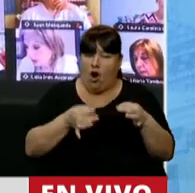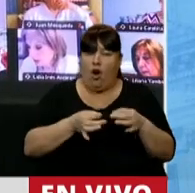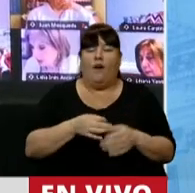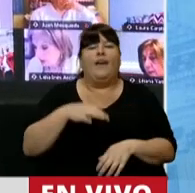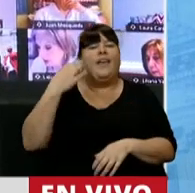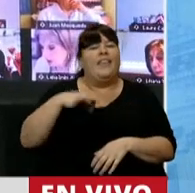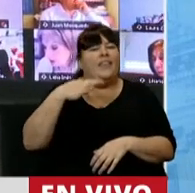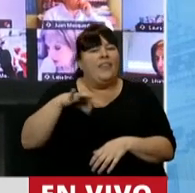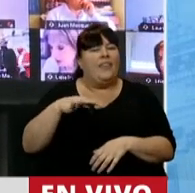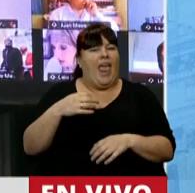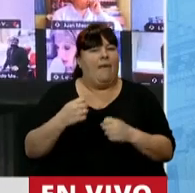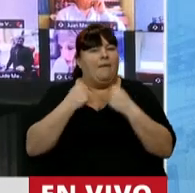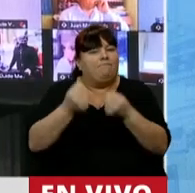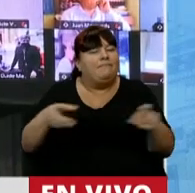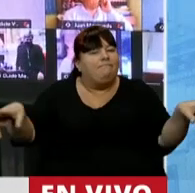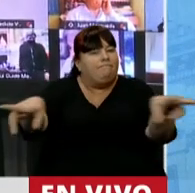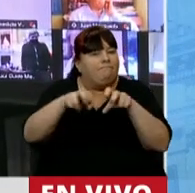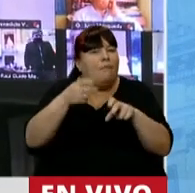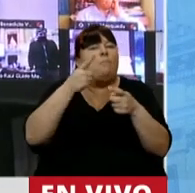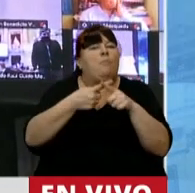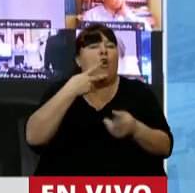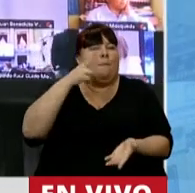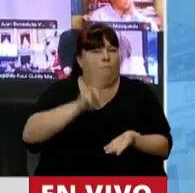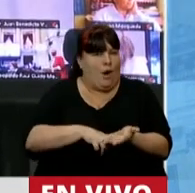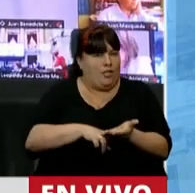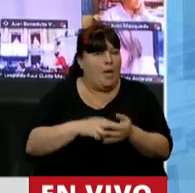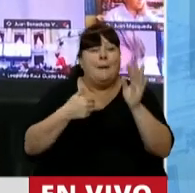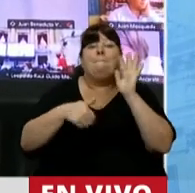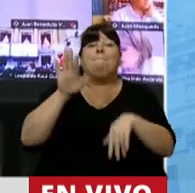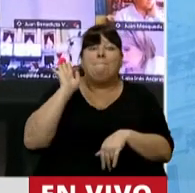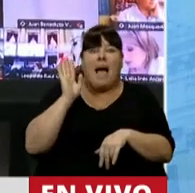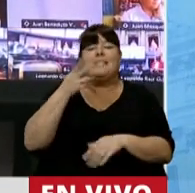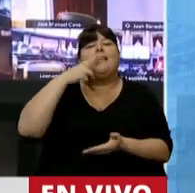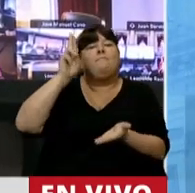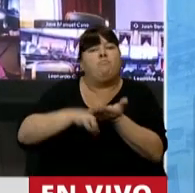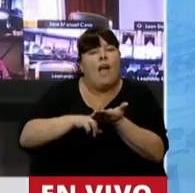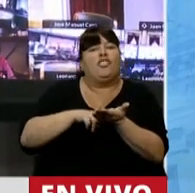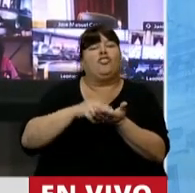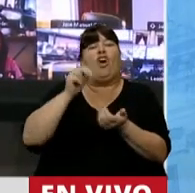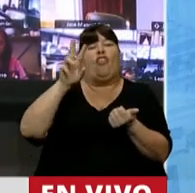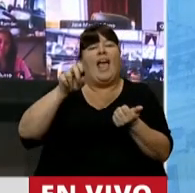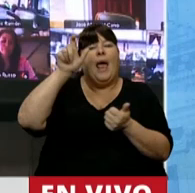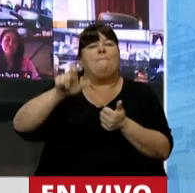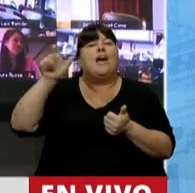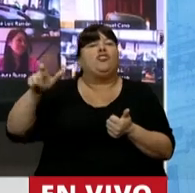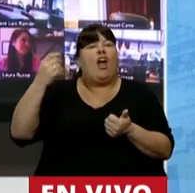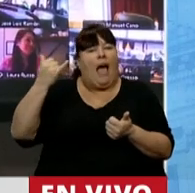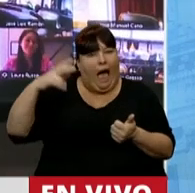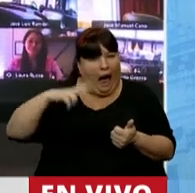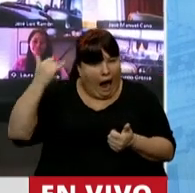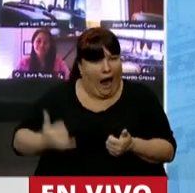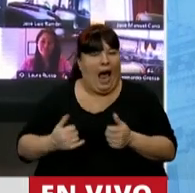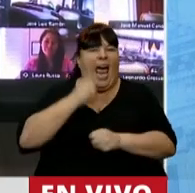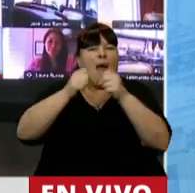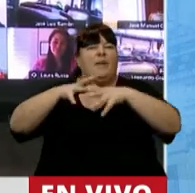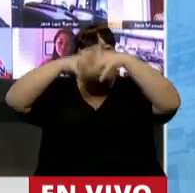hay que fortalecer la recaudación tributaria, sobre todo el impuesto a la renta de las personas físicas, de las